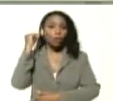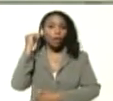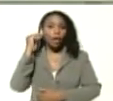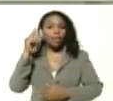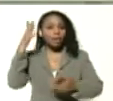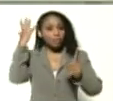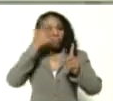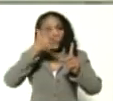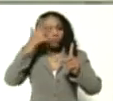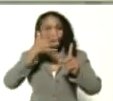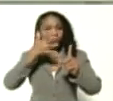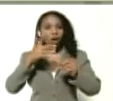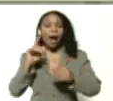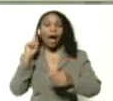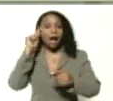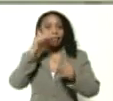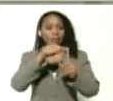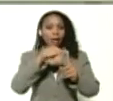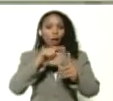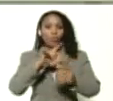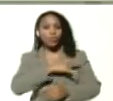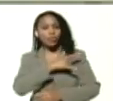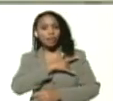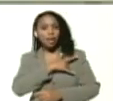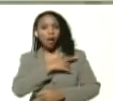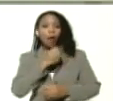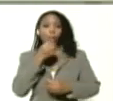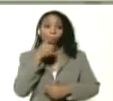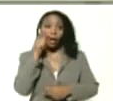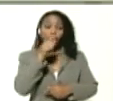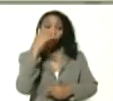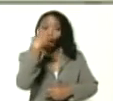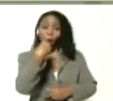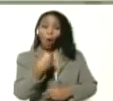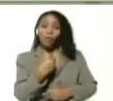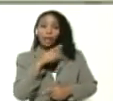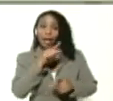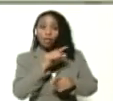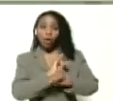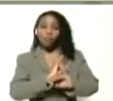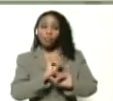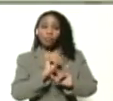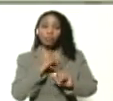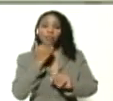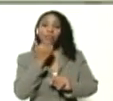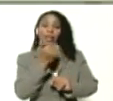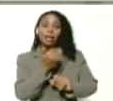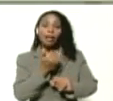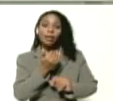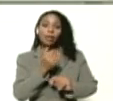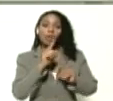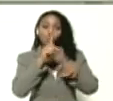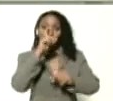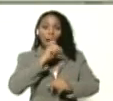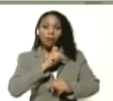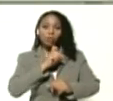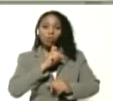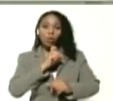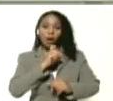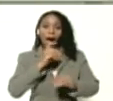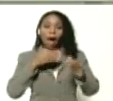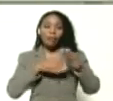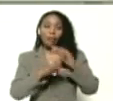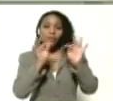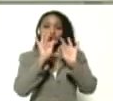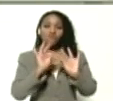de formarse, hacia la universidad. Bueno, presidente, estos jóvenes, que están, que terminaron, su año, a través de